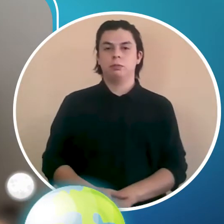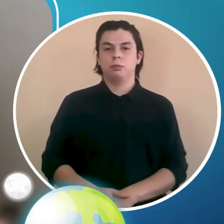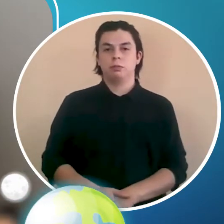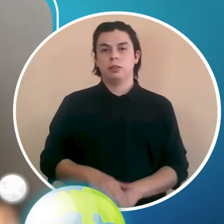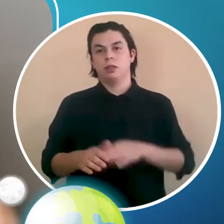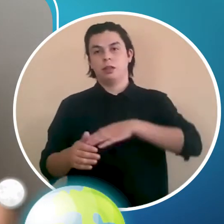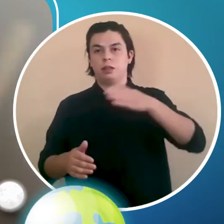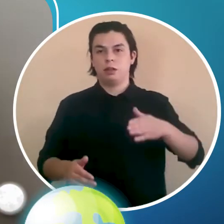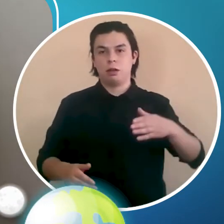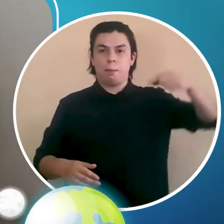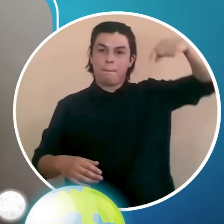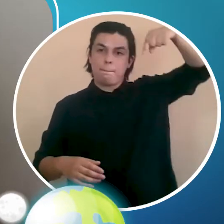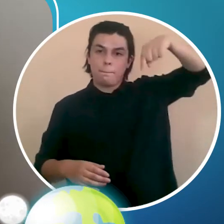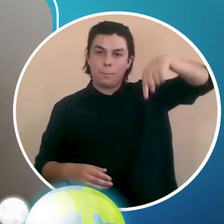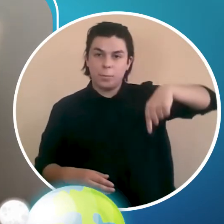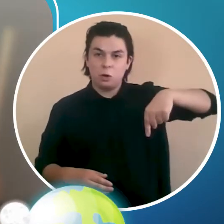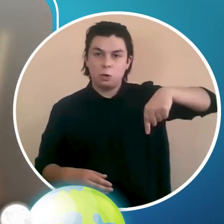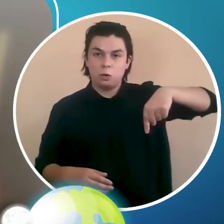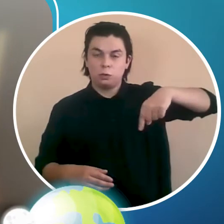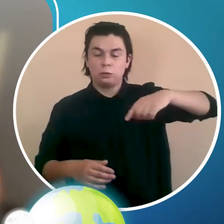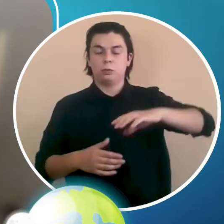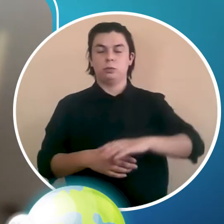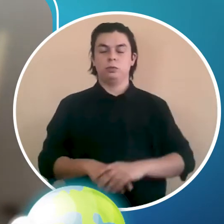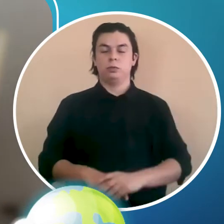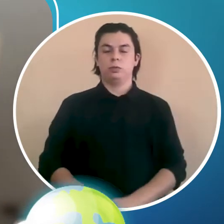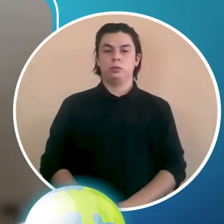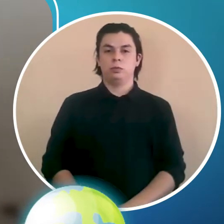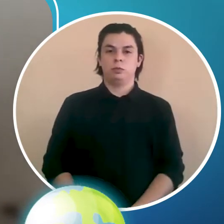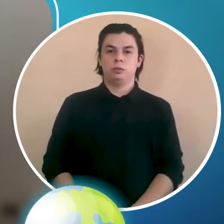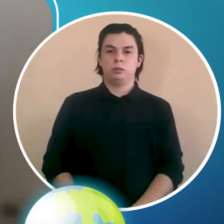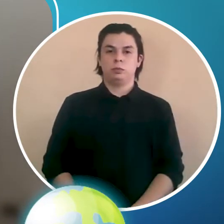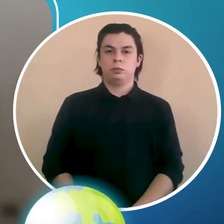Por ahí. Y el otro al otro extremo.